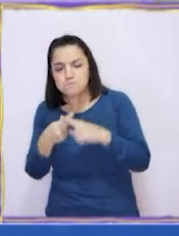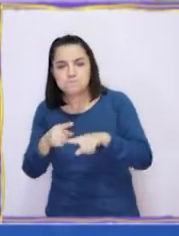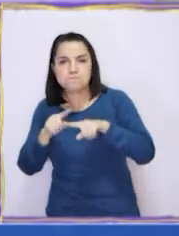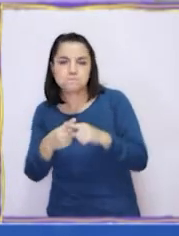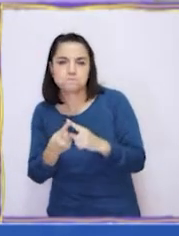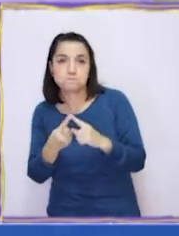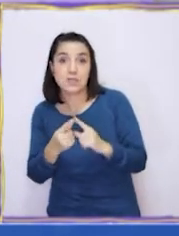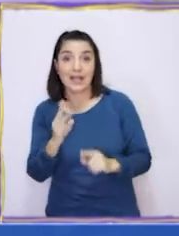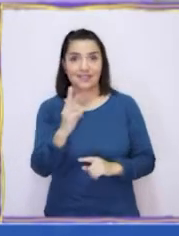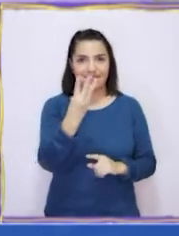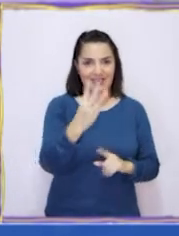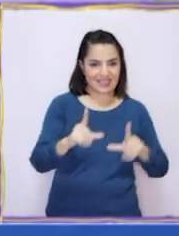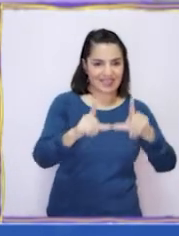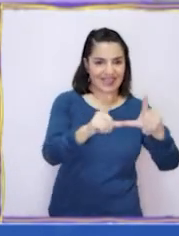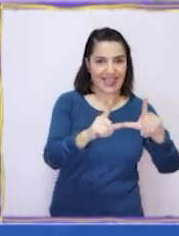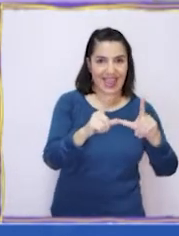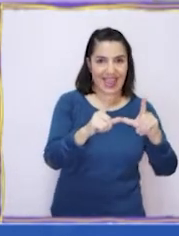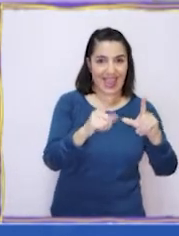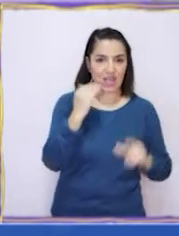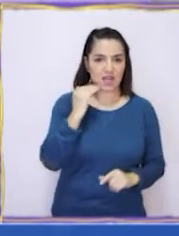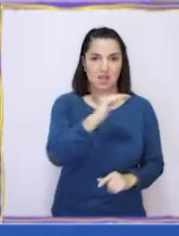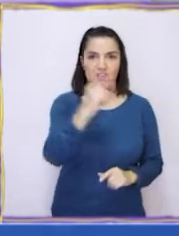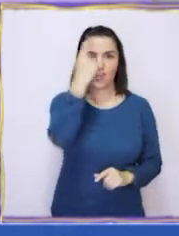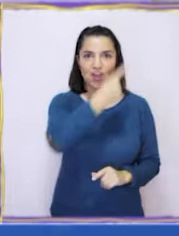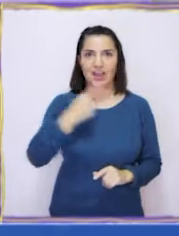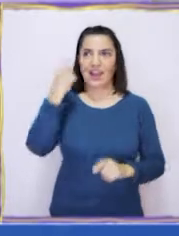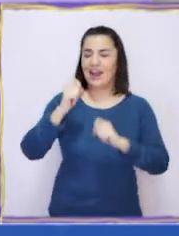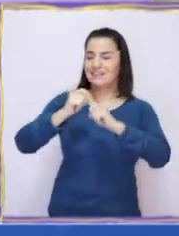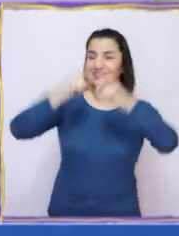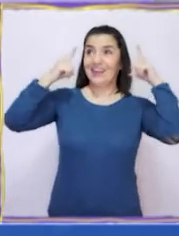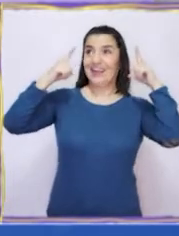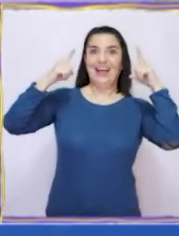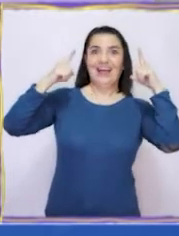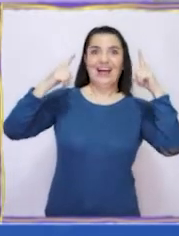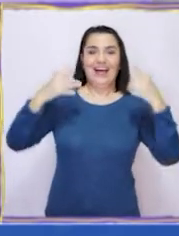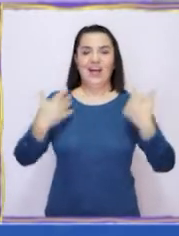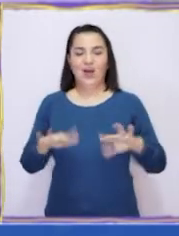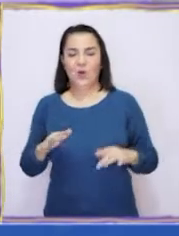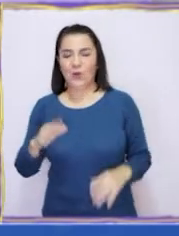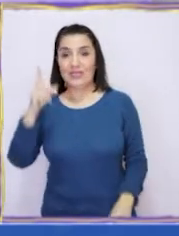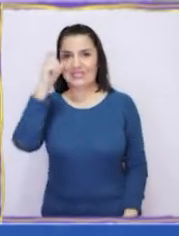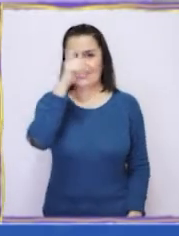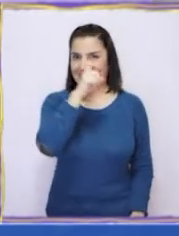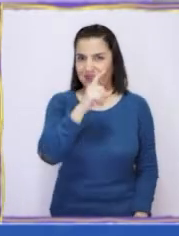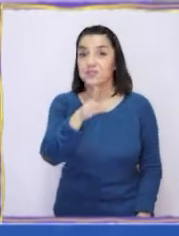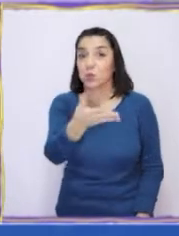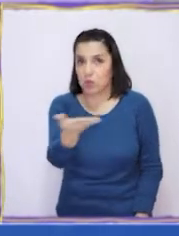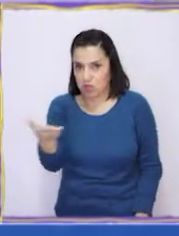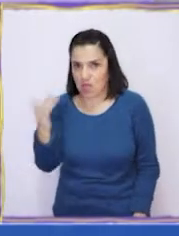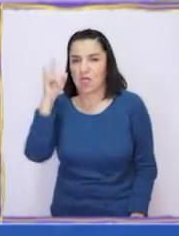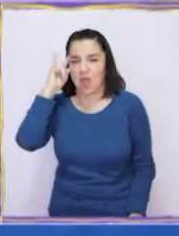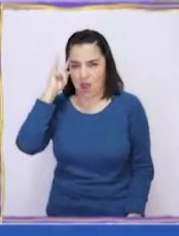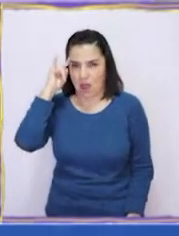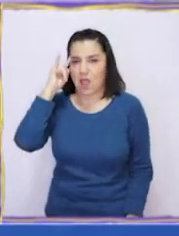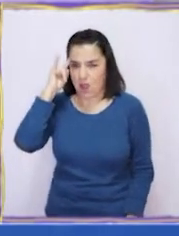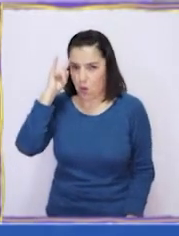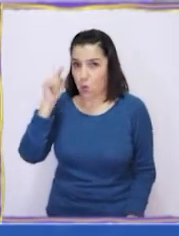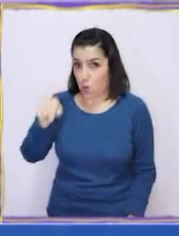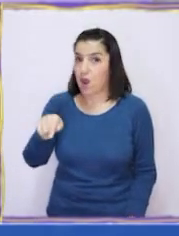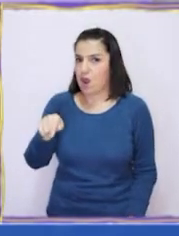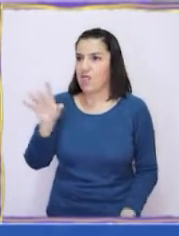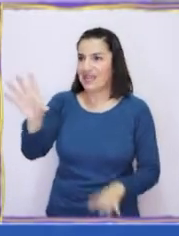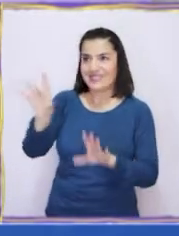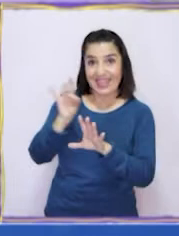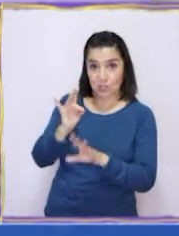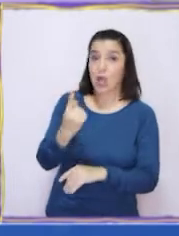tercera son niños con mucha cara de sorpresa. ¡Qué difícil decisión! Recuerden que ustedes